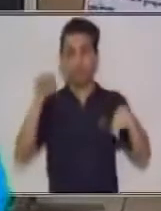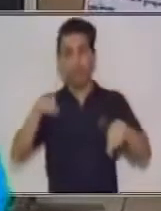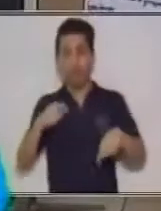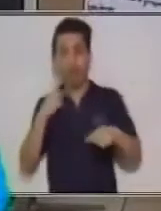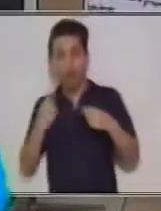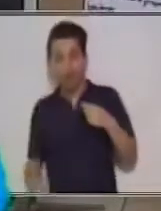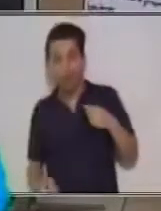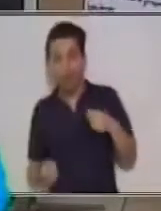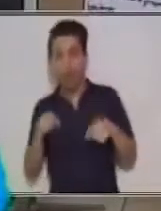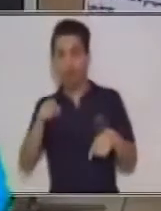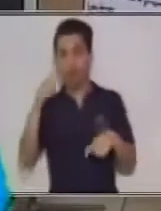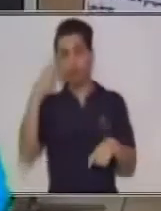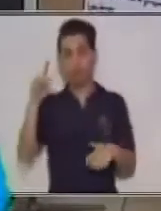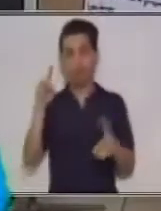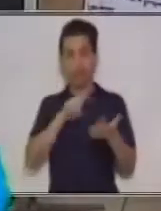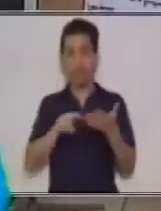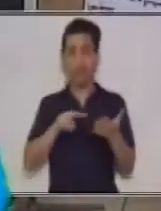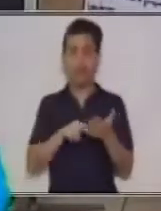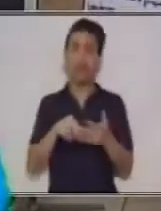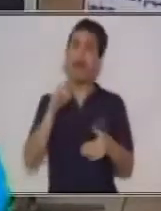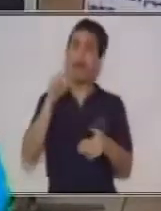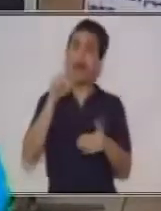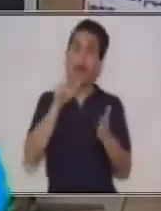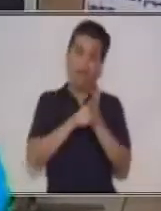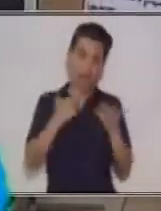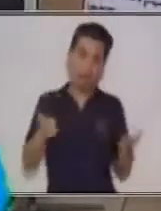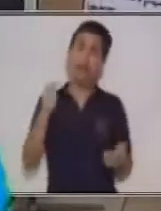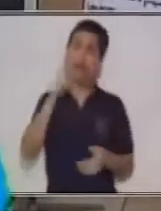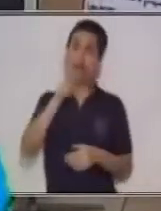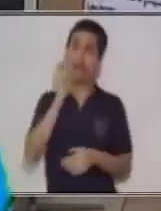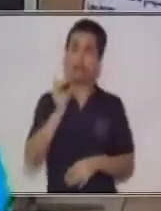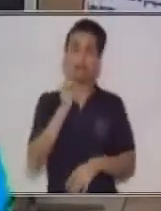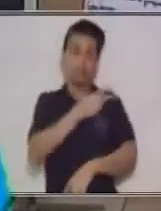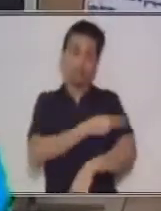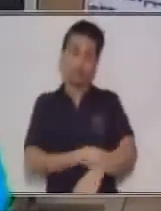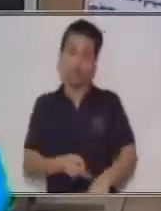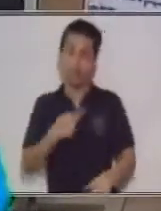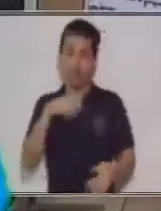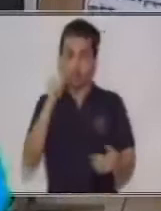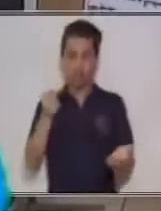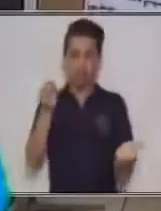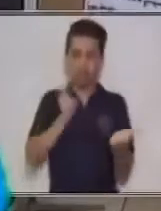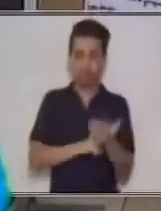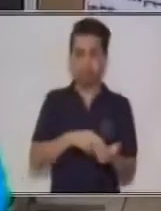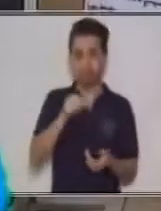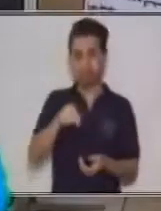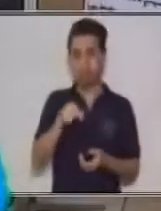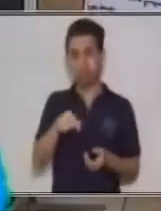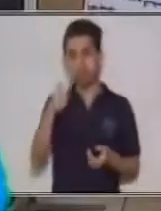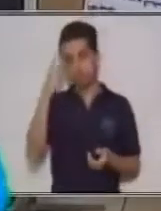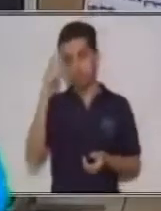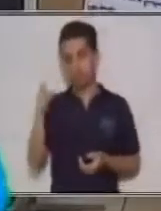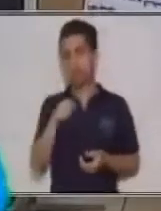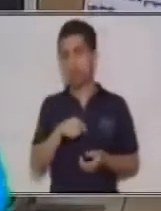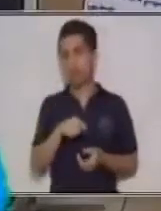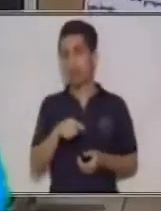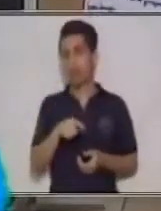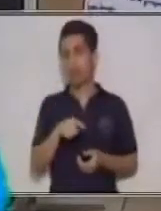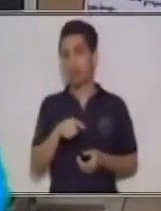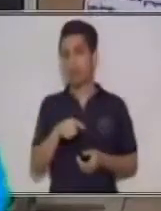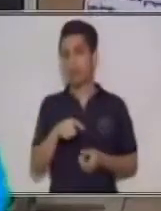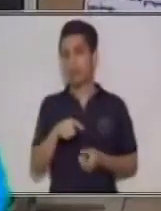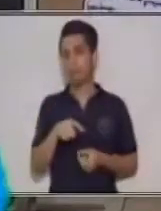Eso es historia, es literatura y podríamos aplicar esa información correcta a